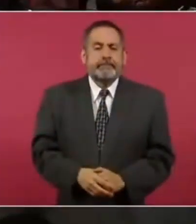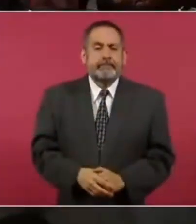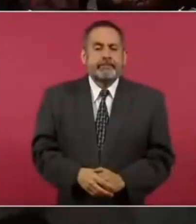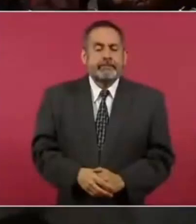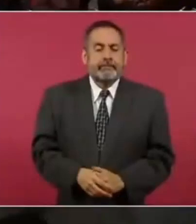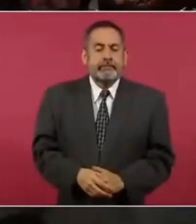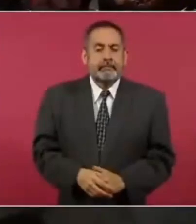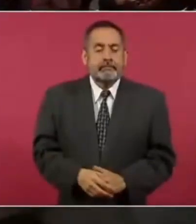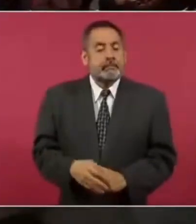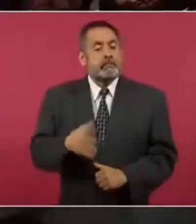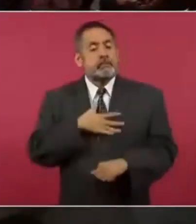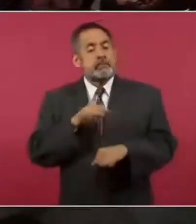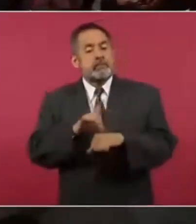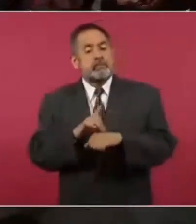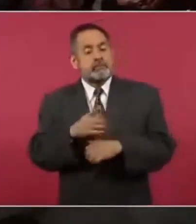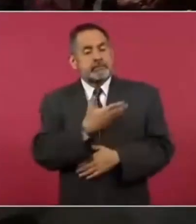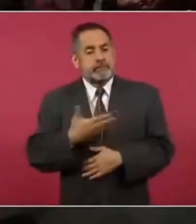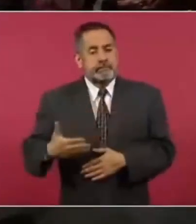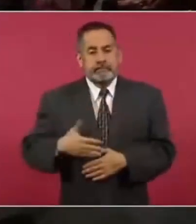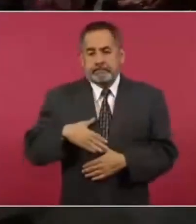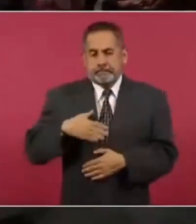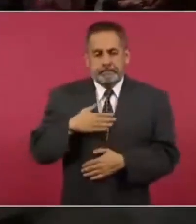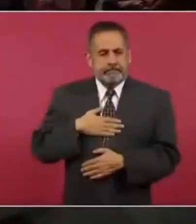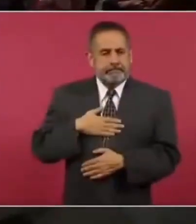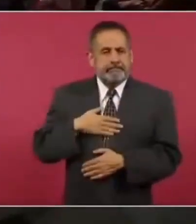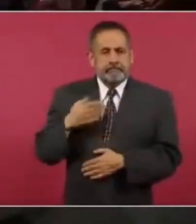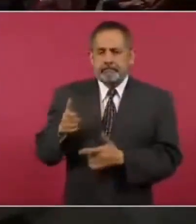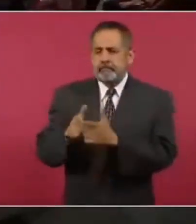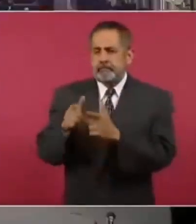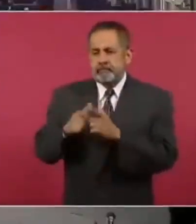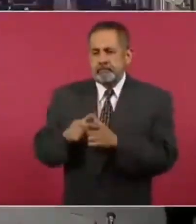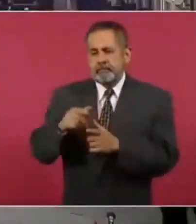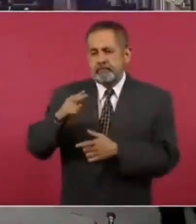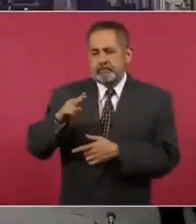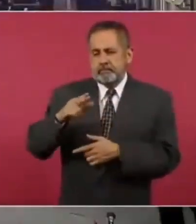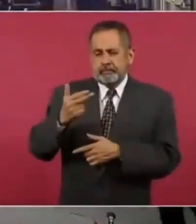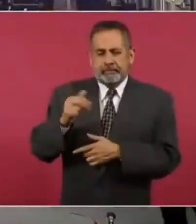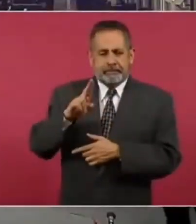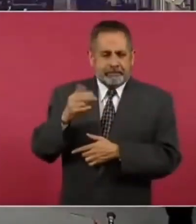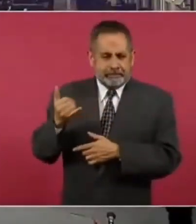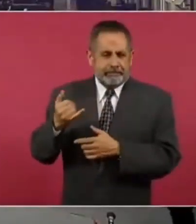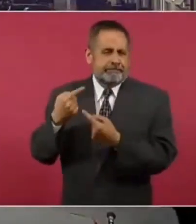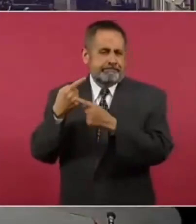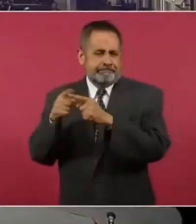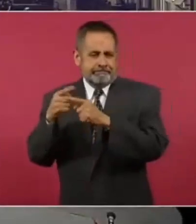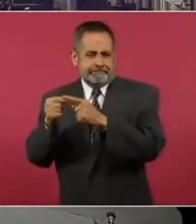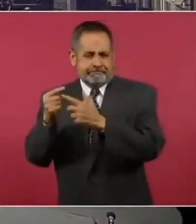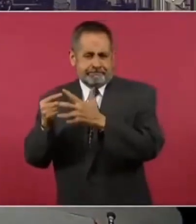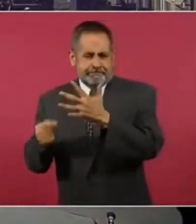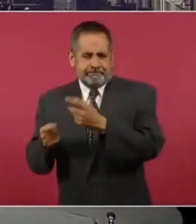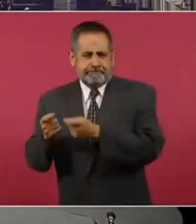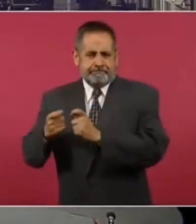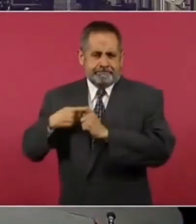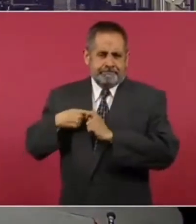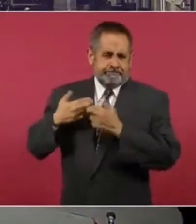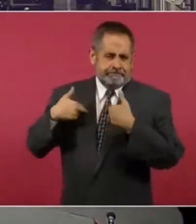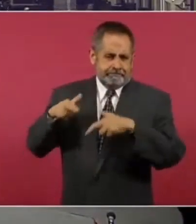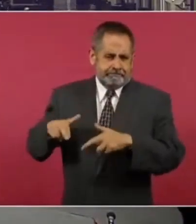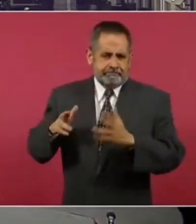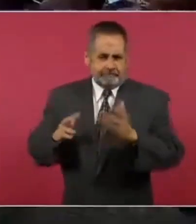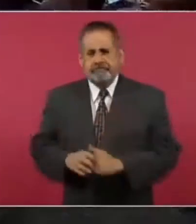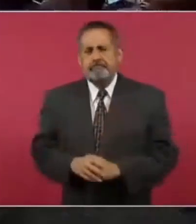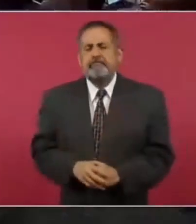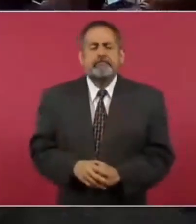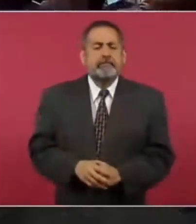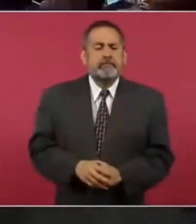Buenos, buenos días, Presidenta Shaila Rosagel, corresponsal del Grupo Gili, el Imparcial de Sonora, la Crónica de Mexicali, y Frontera de Tijuana.